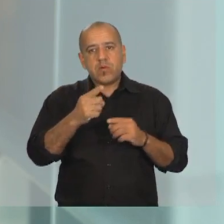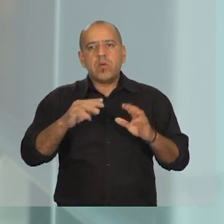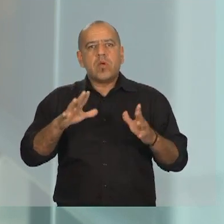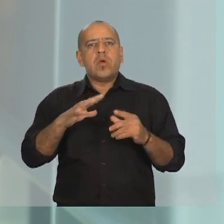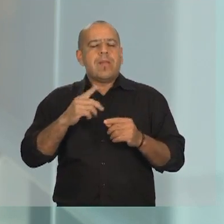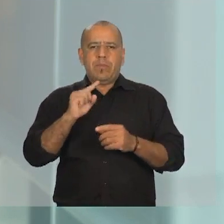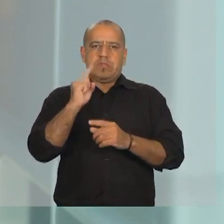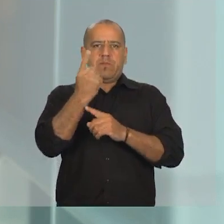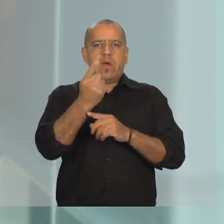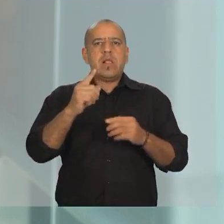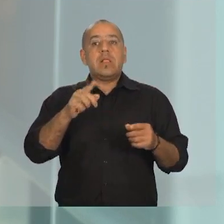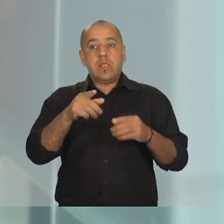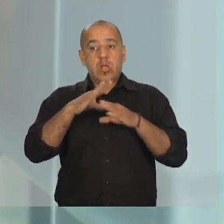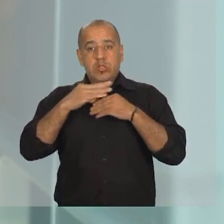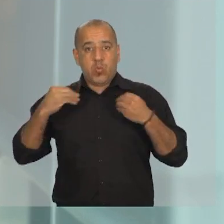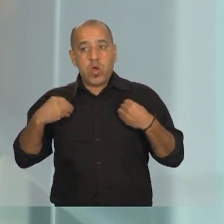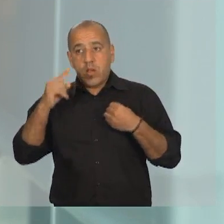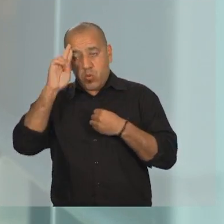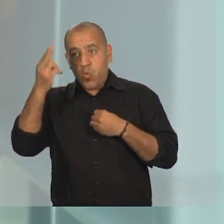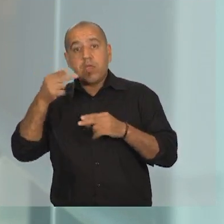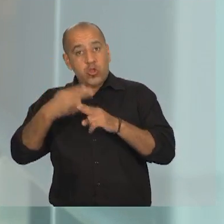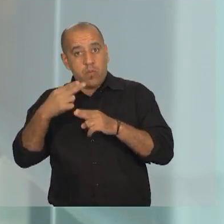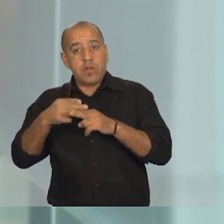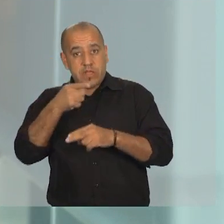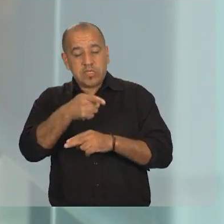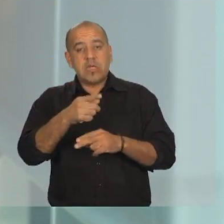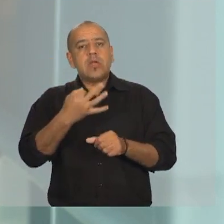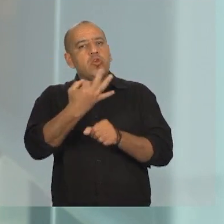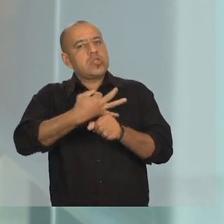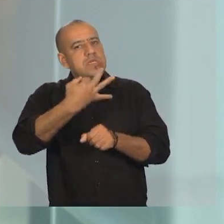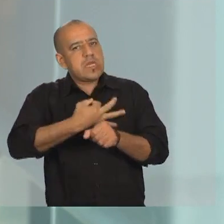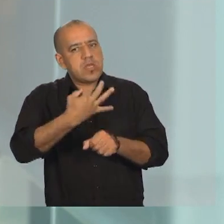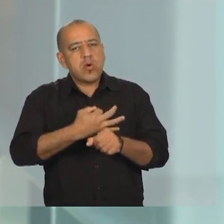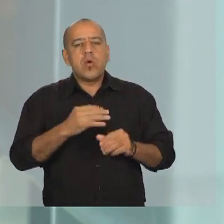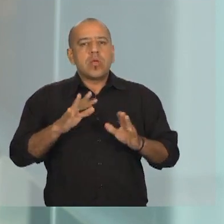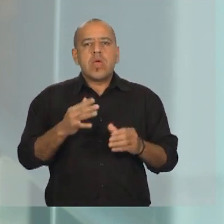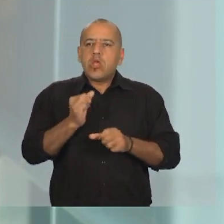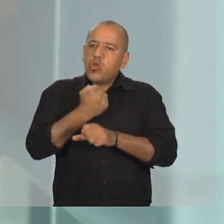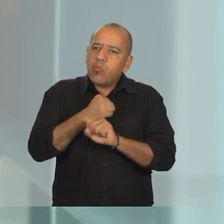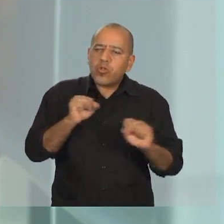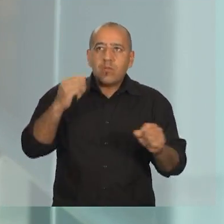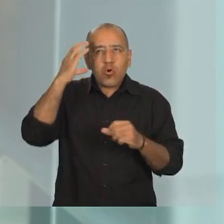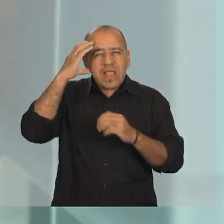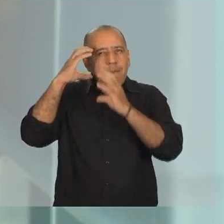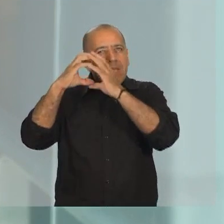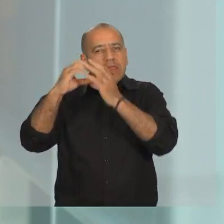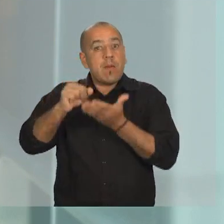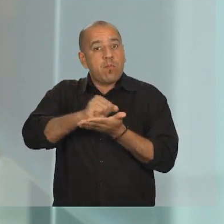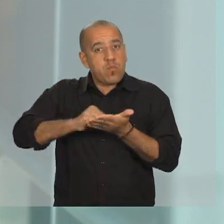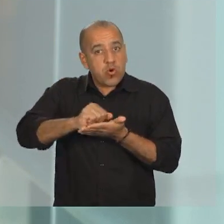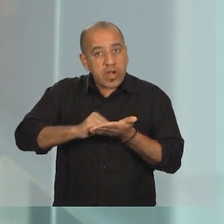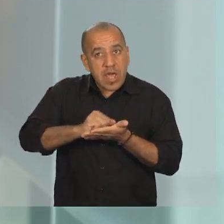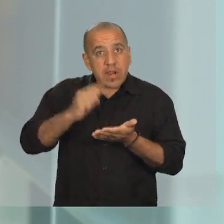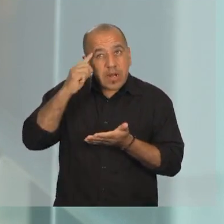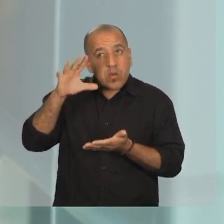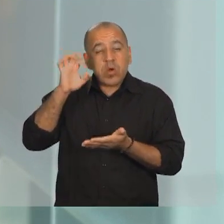de la memoria cuyo nombre engalana una escuela pública de Montevideo, nos enseñó que aunque no podemos borrar nunca de